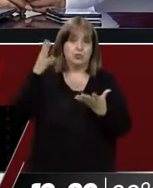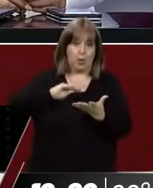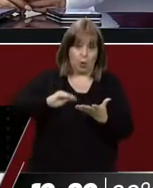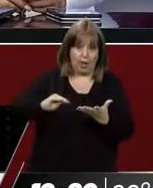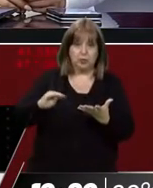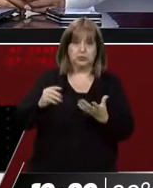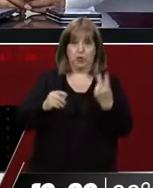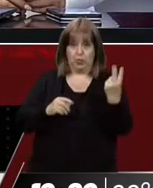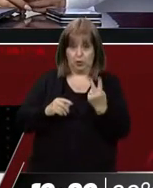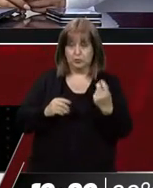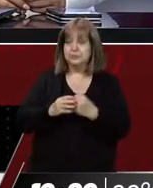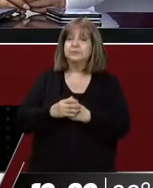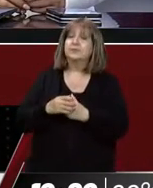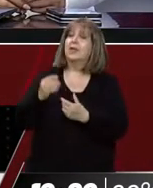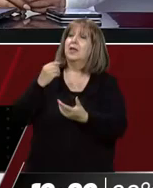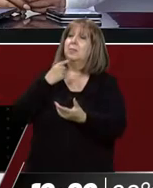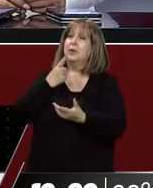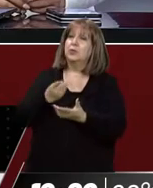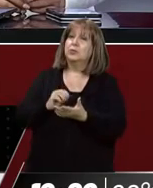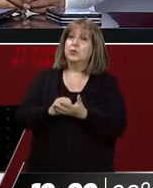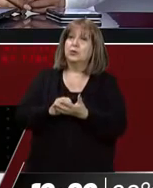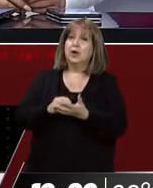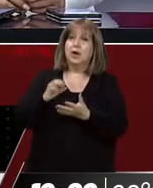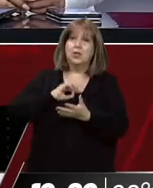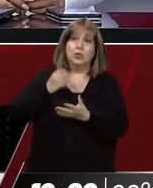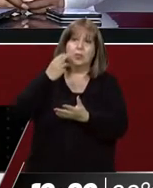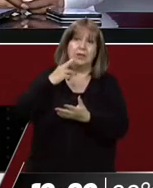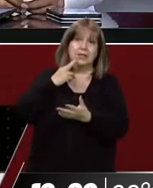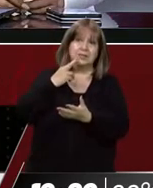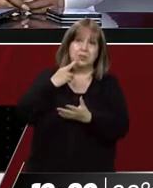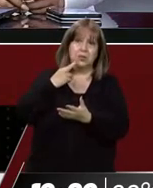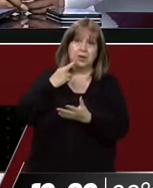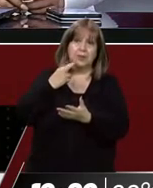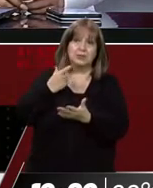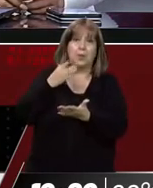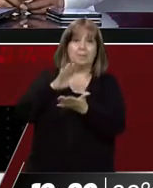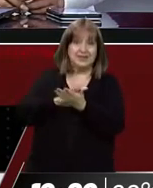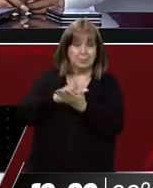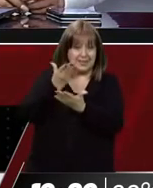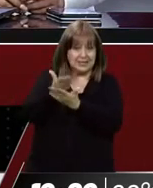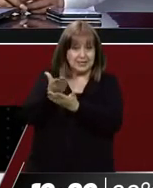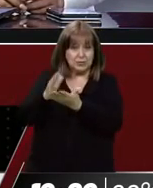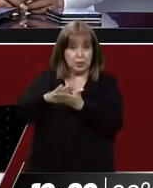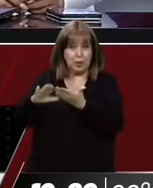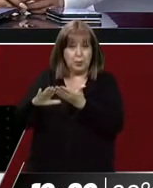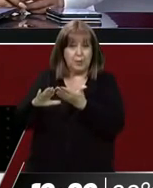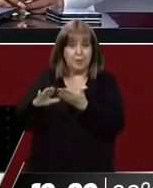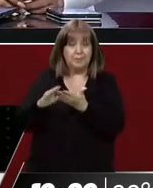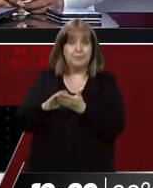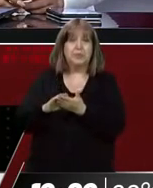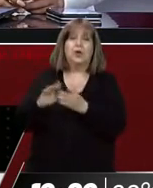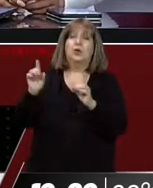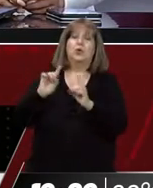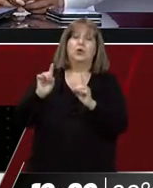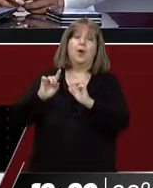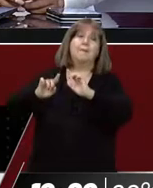desde el 2019 cuando quedó la sentencia de primera instancia? ¿O nuevas presentaciones? No, no. En esa audiencia